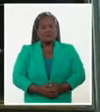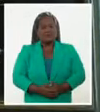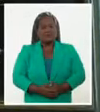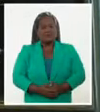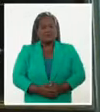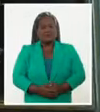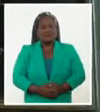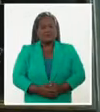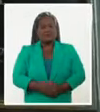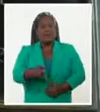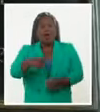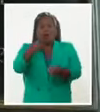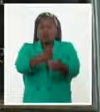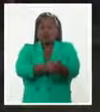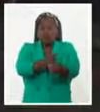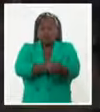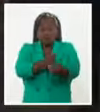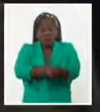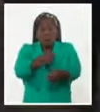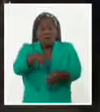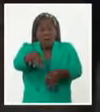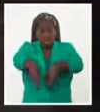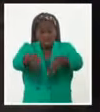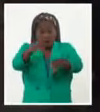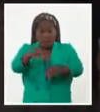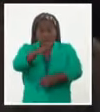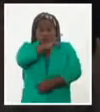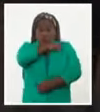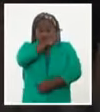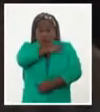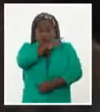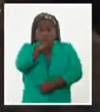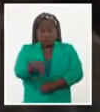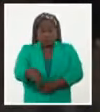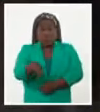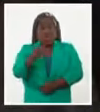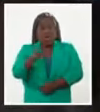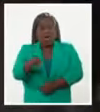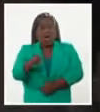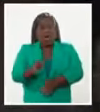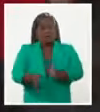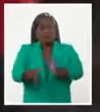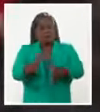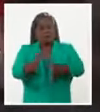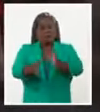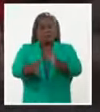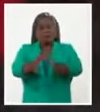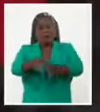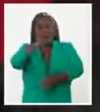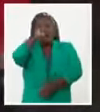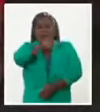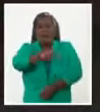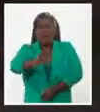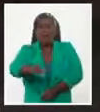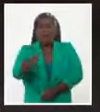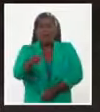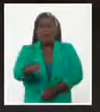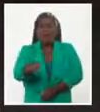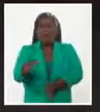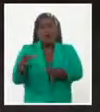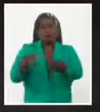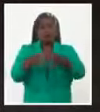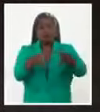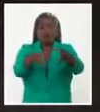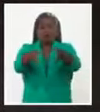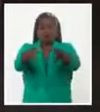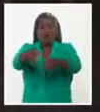Y como es tradición, desde el Palacio de los Capitanes Generales salió la peregrinación de los niños y las masas del cabildo. Esta